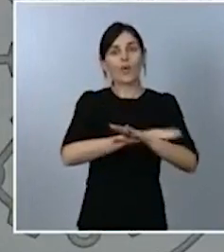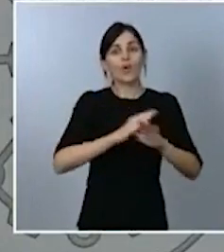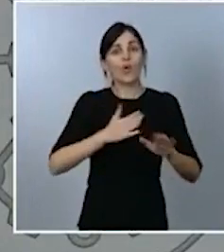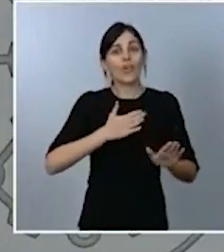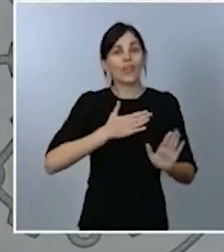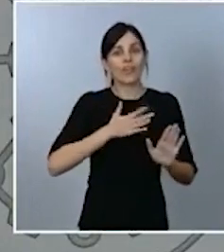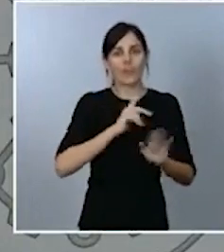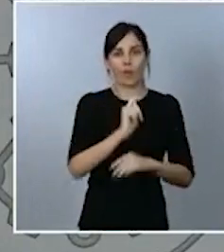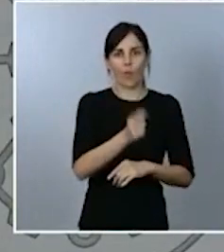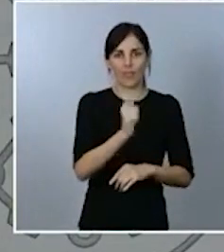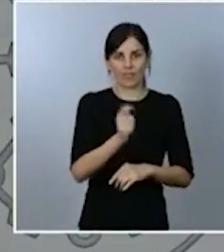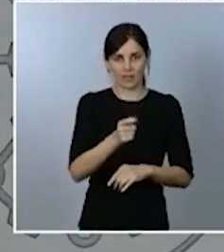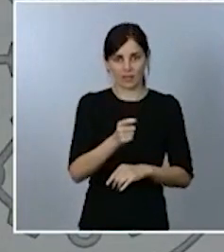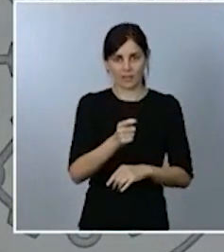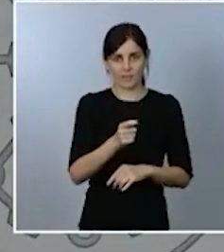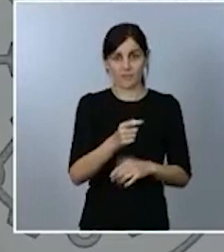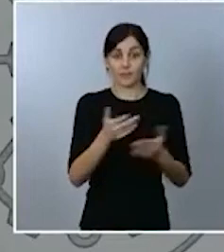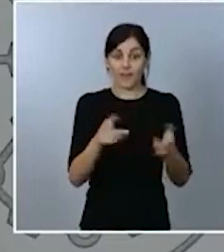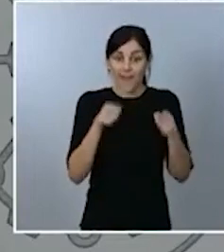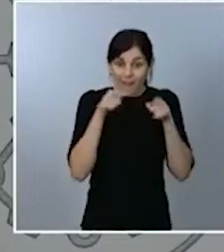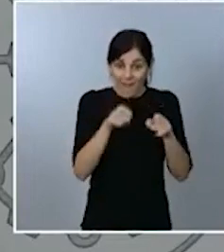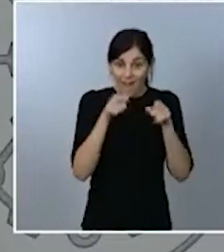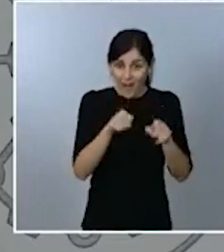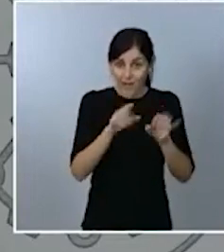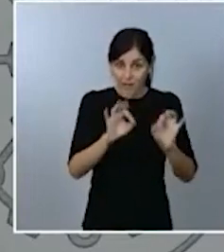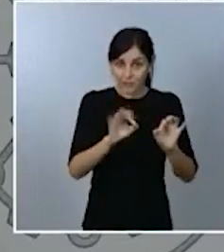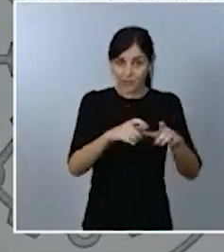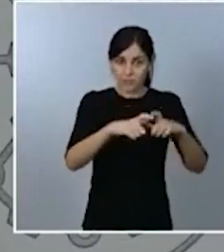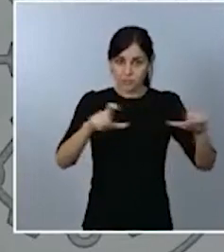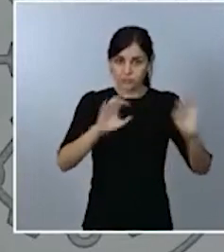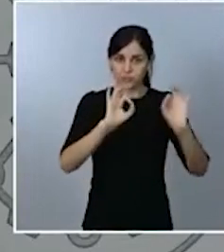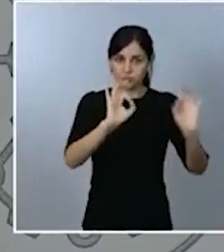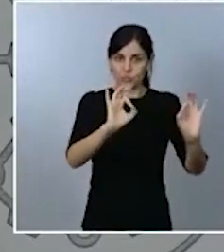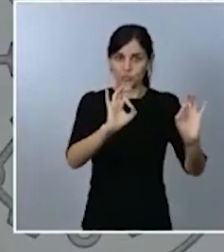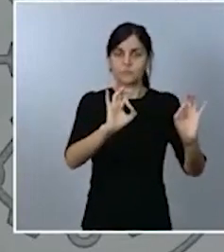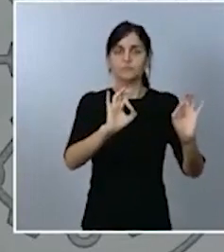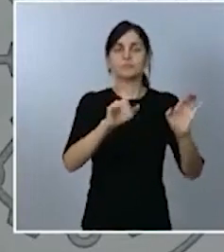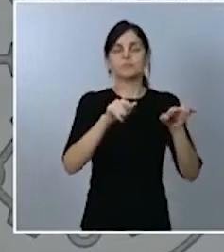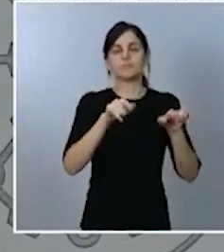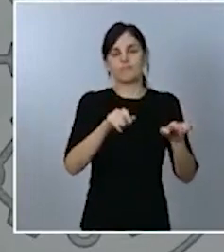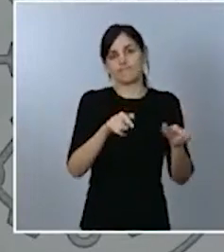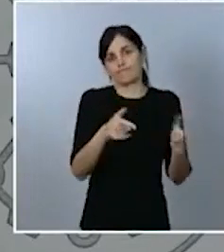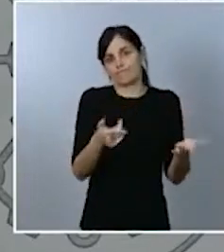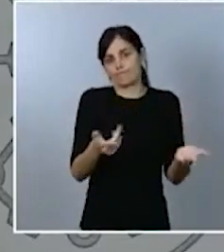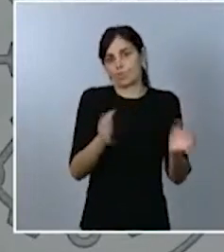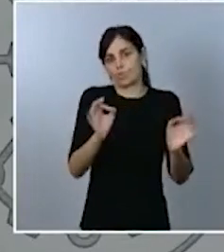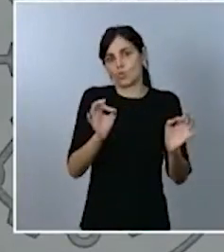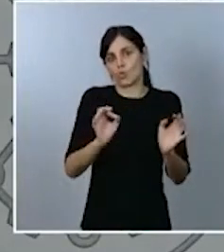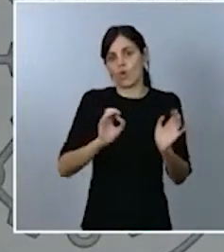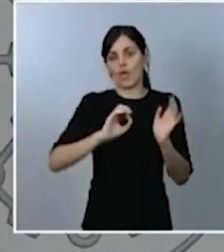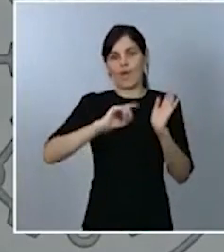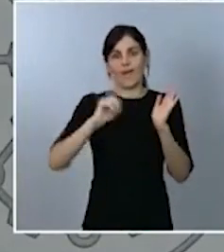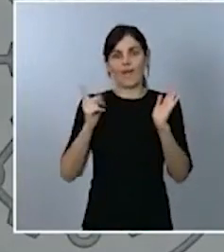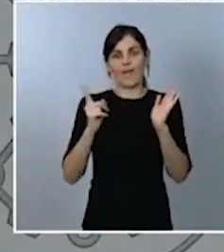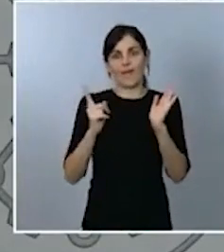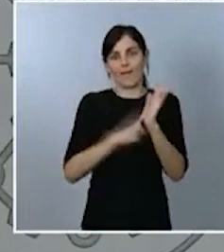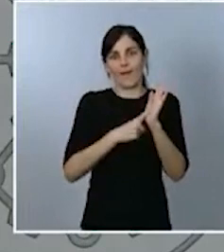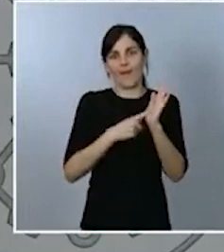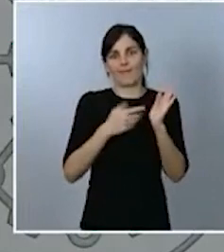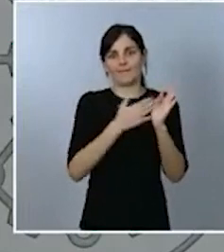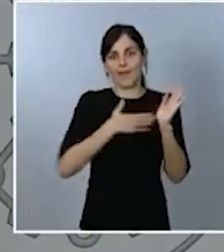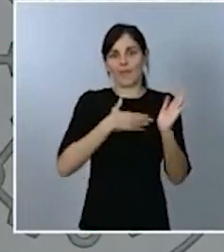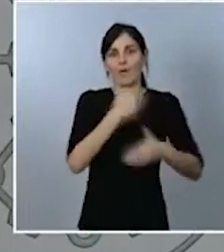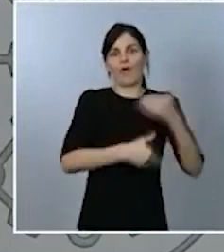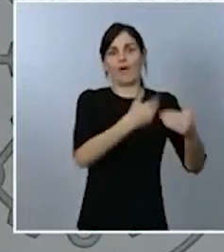de órgano de gobierno de los jueces una ley que intenta superar el bloqueo al que nos ha sometido el partido popular sin querer ejercer